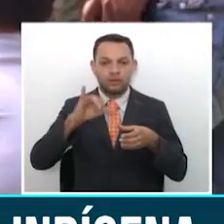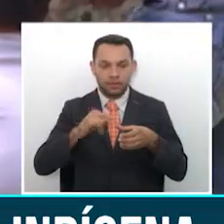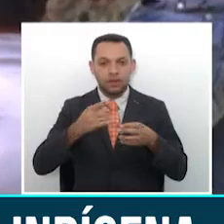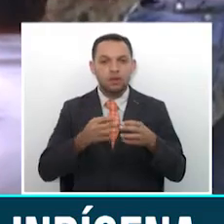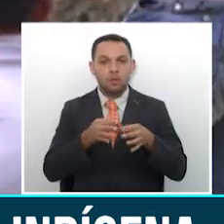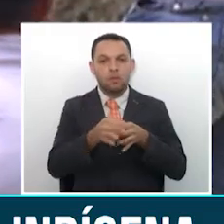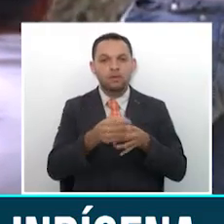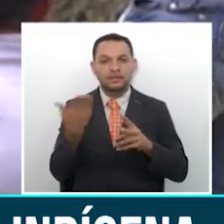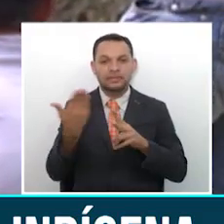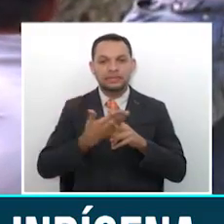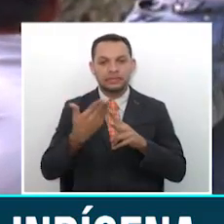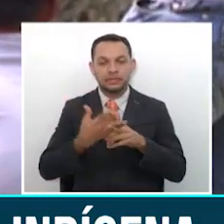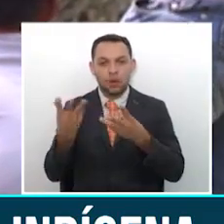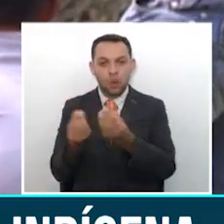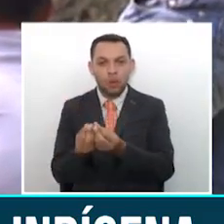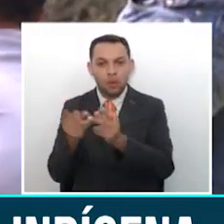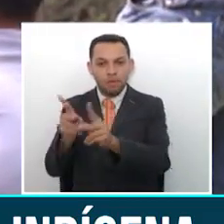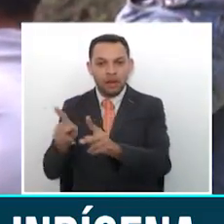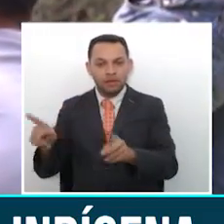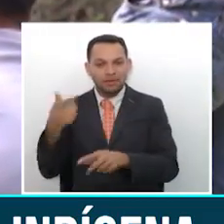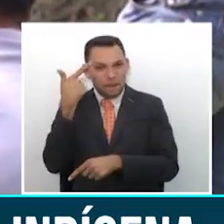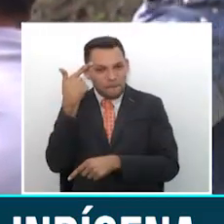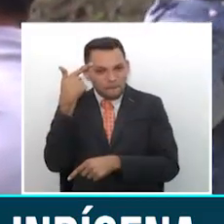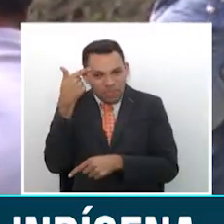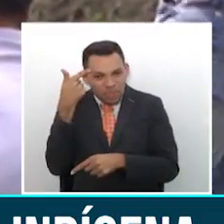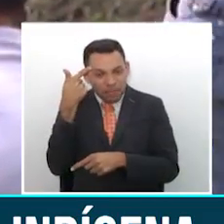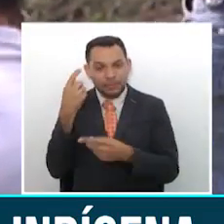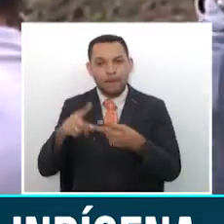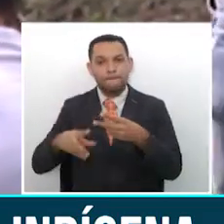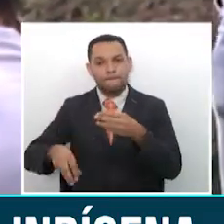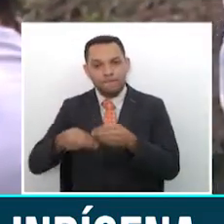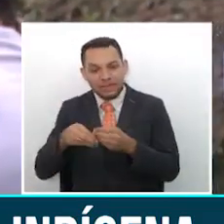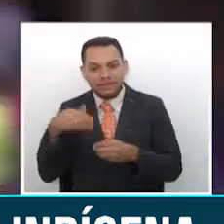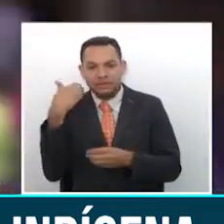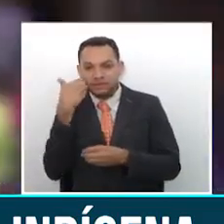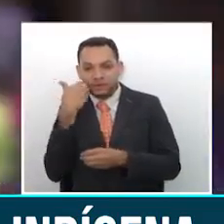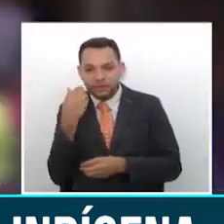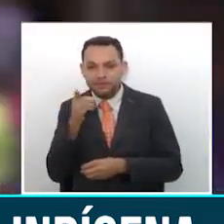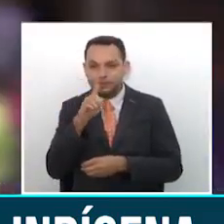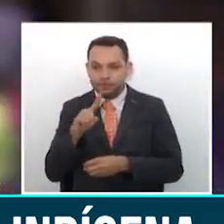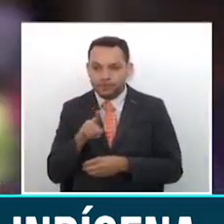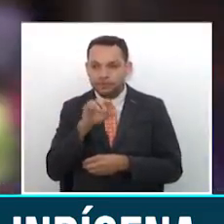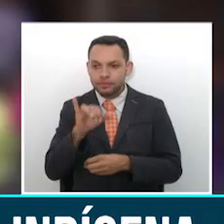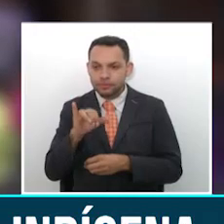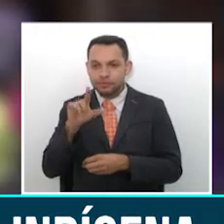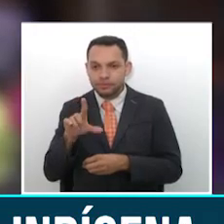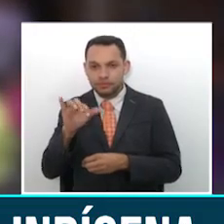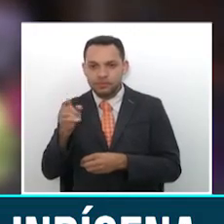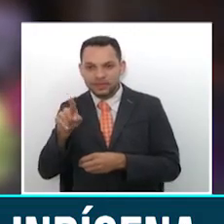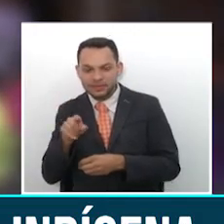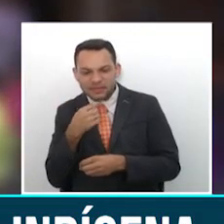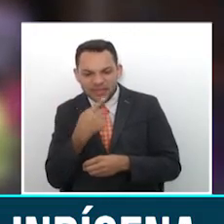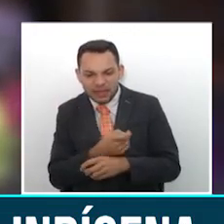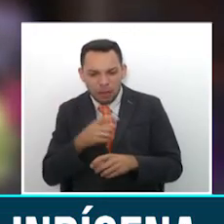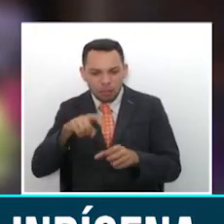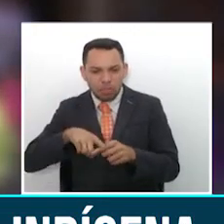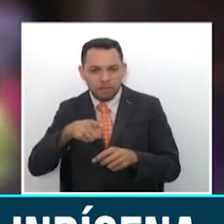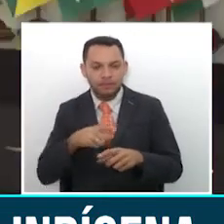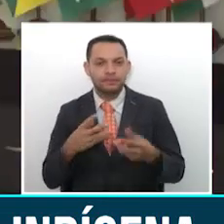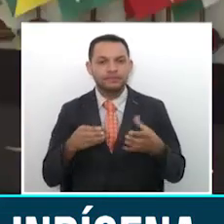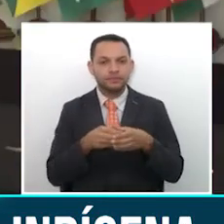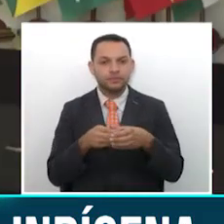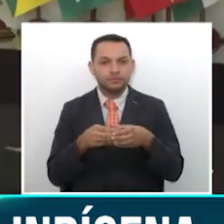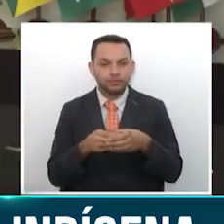nuevo número de sífilis y de casos de suicidio determinó la intervención de las autoridades departamentales en materia de salud. San Antonio del Chamí,